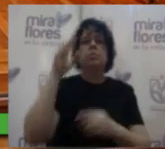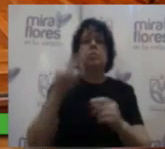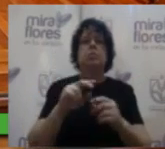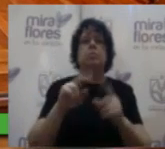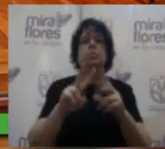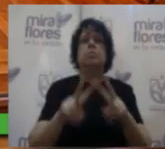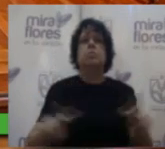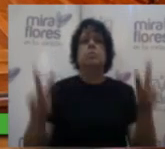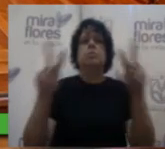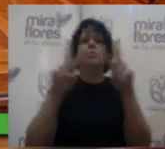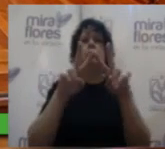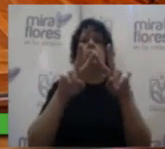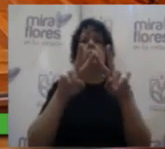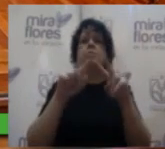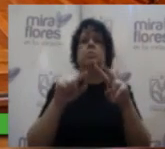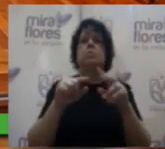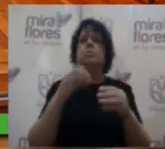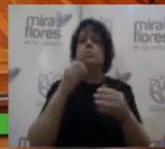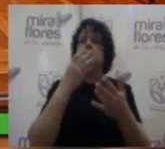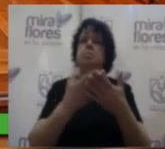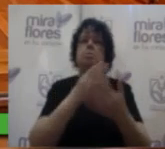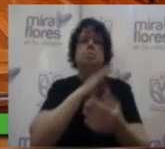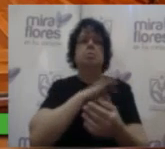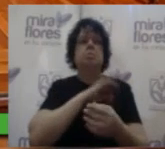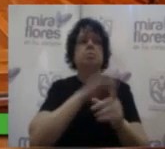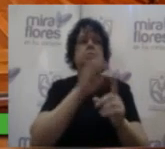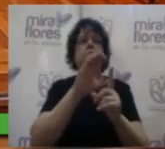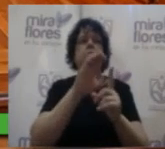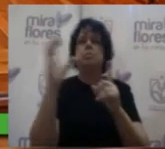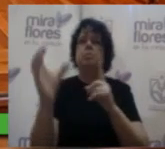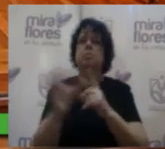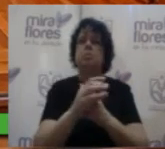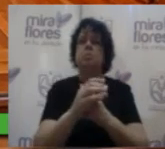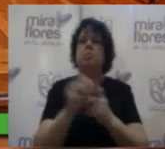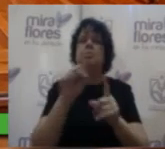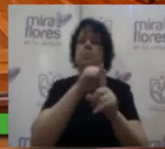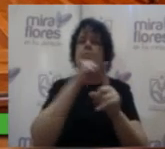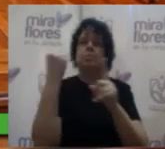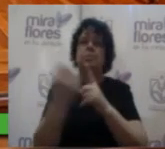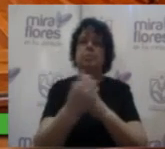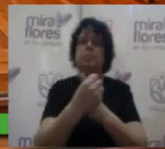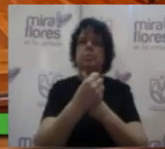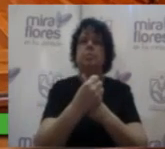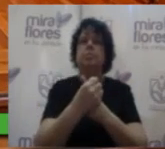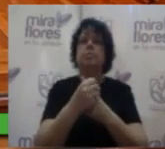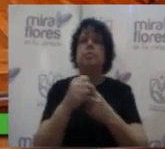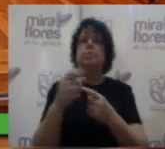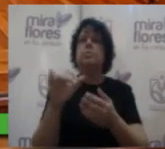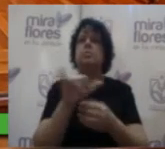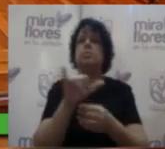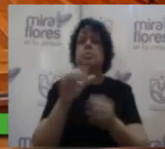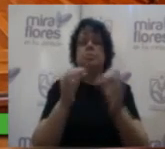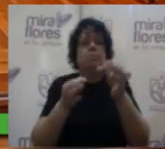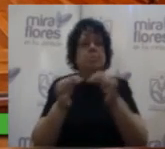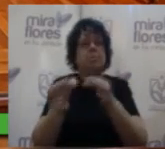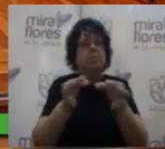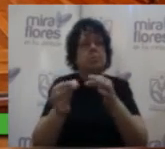cívico patrióticos en bien de la sociedad peruana de conformidad con las consideraciones expresadas en el presente acuerdo